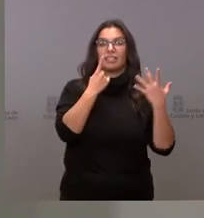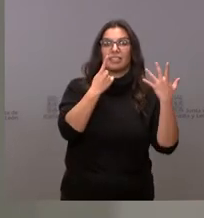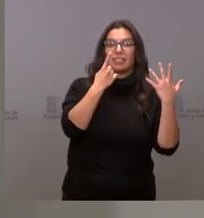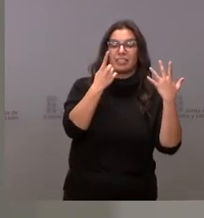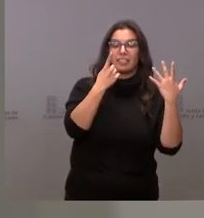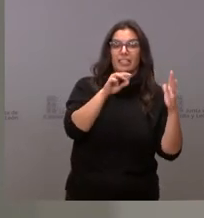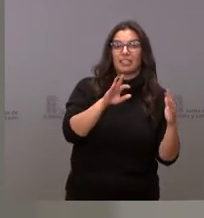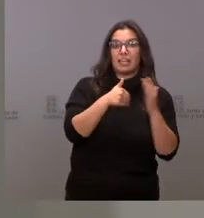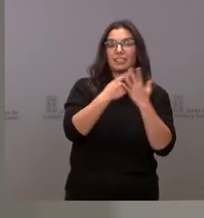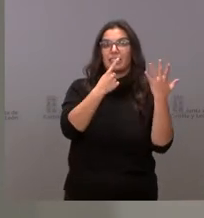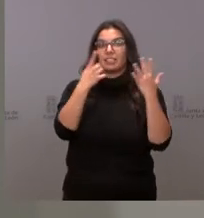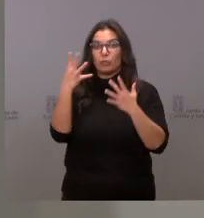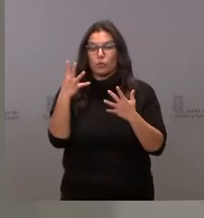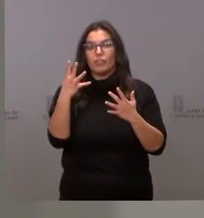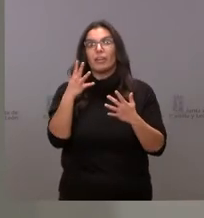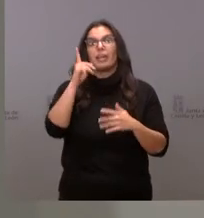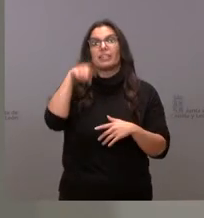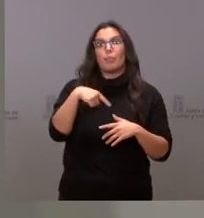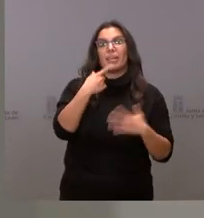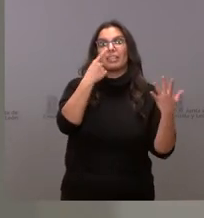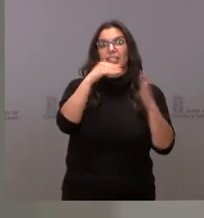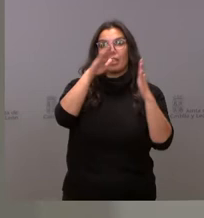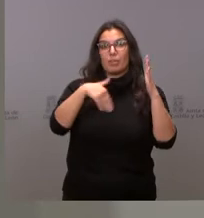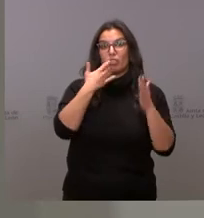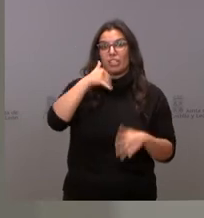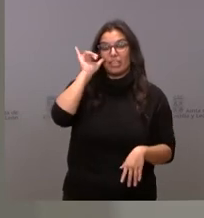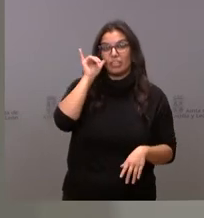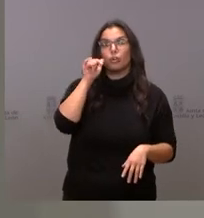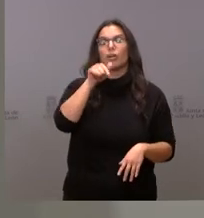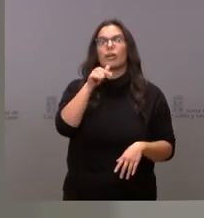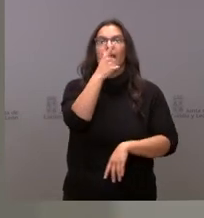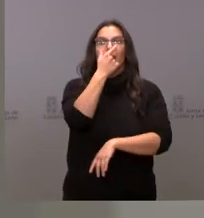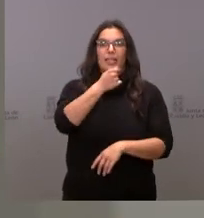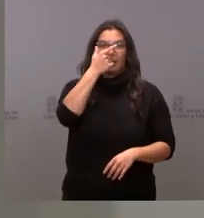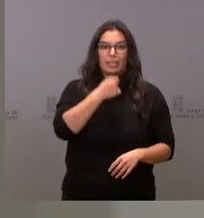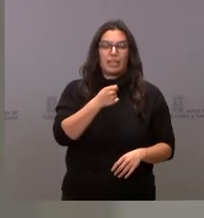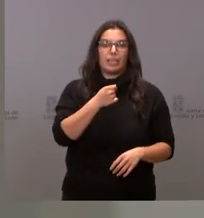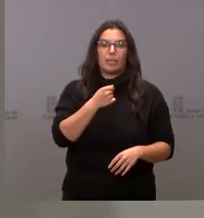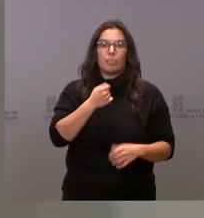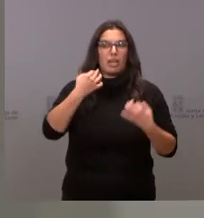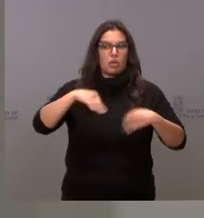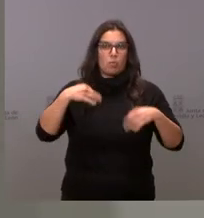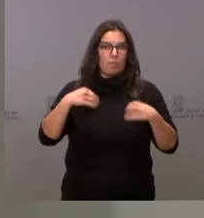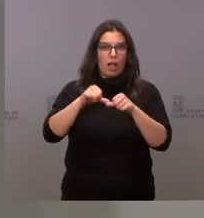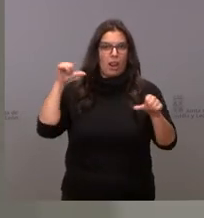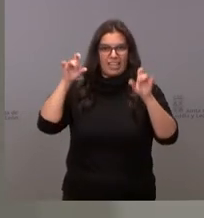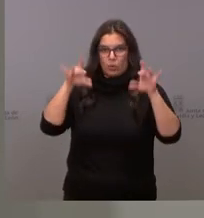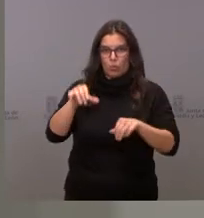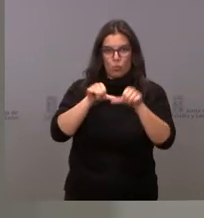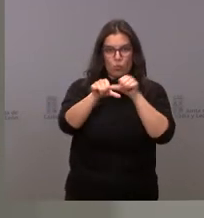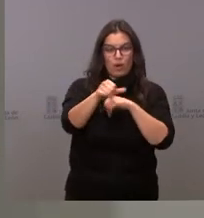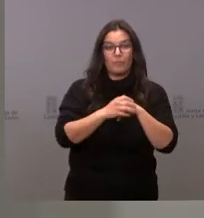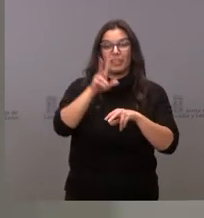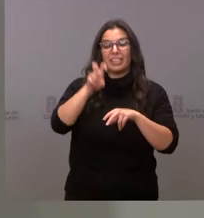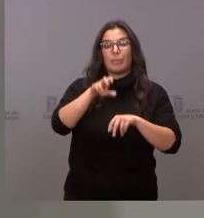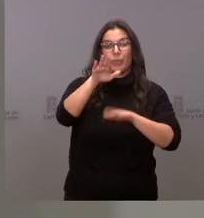años los menores de 60 con factores de riesgo se van a vacunar de la gripe de la forma habitual y con respecto a las citaciones en